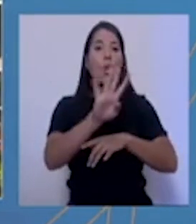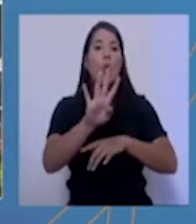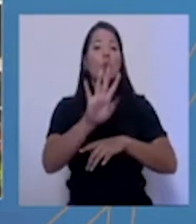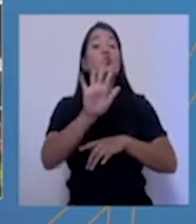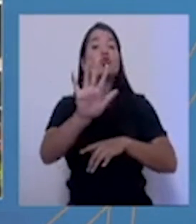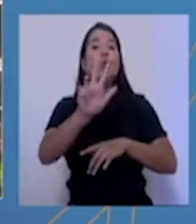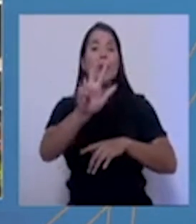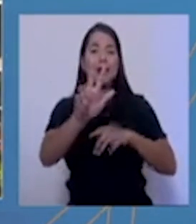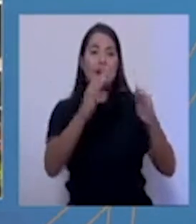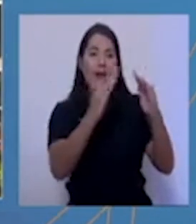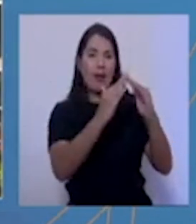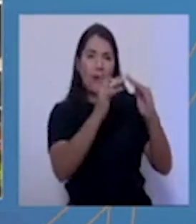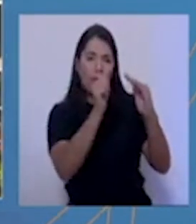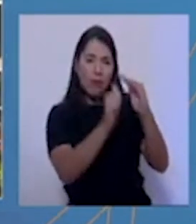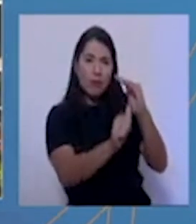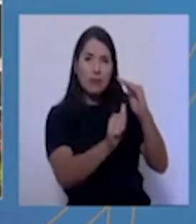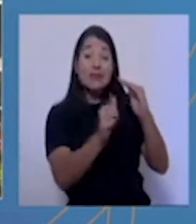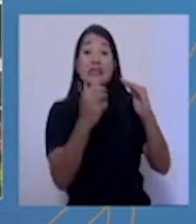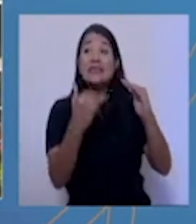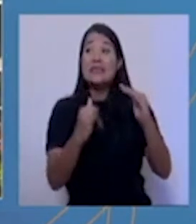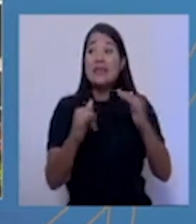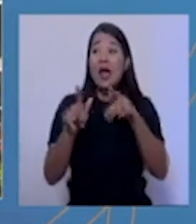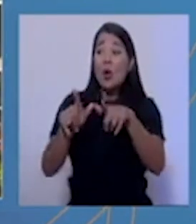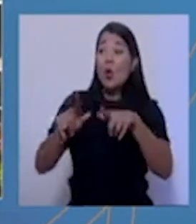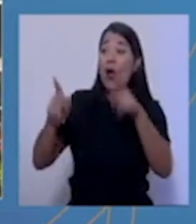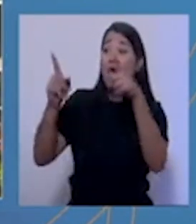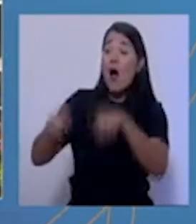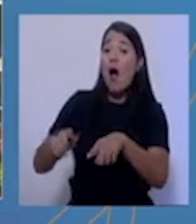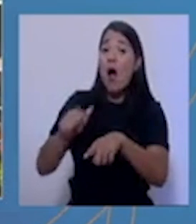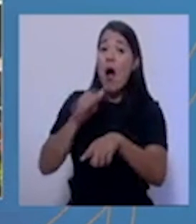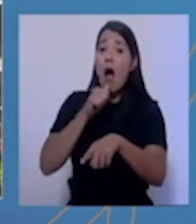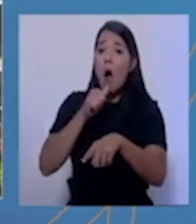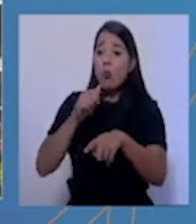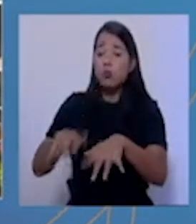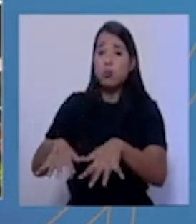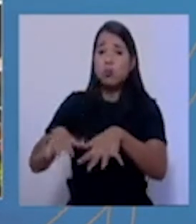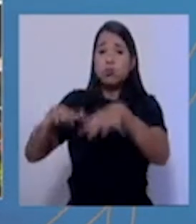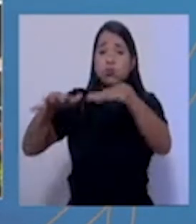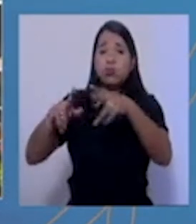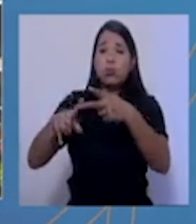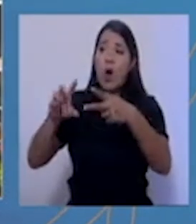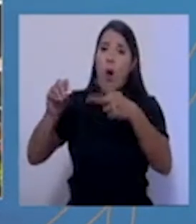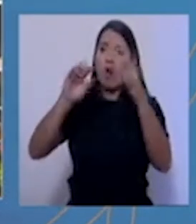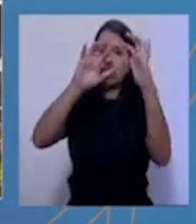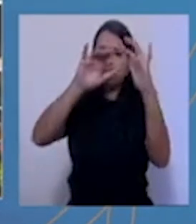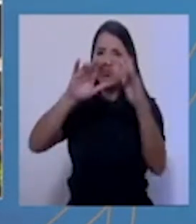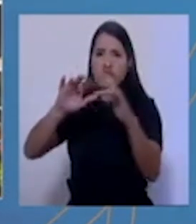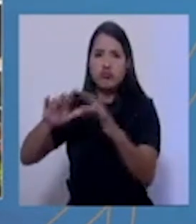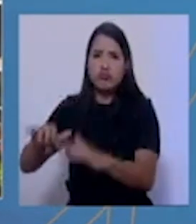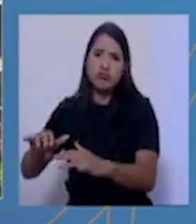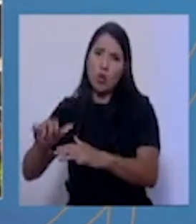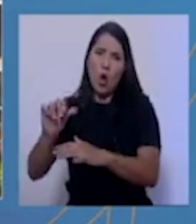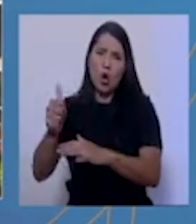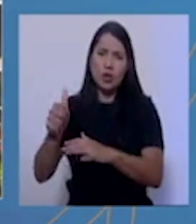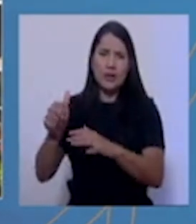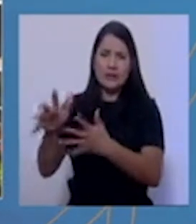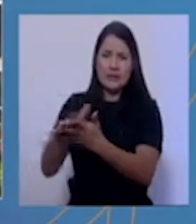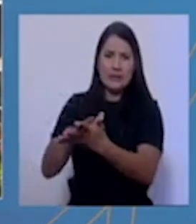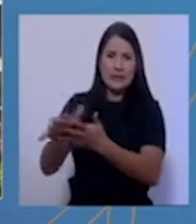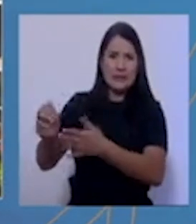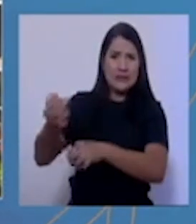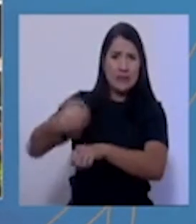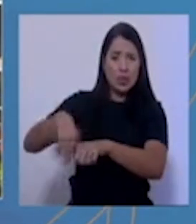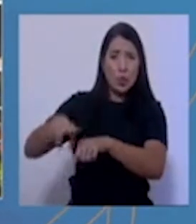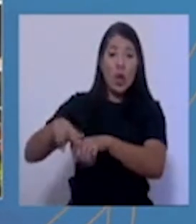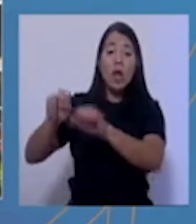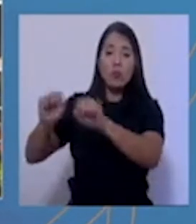eventualmente nos obligue en zonas de riesgo por inundación movilizar población hacia zonas seguras. A este